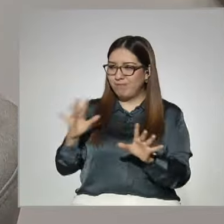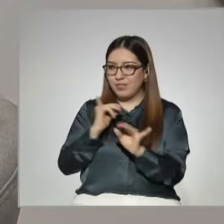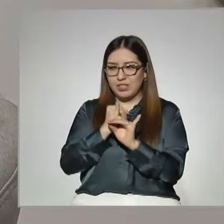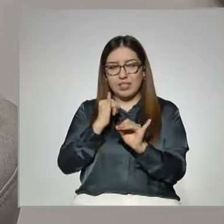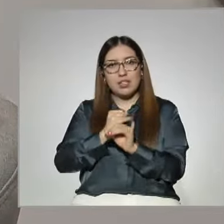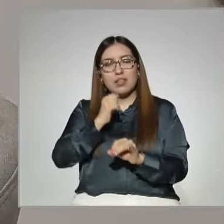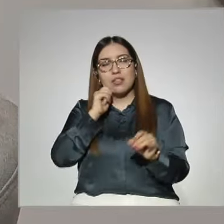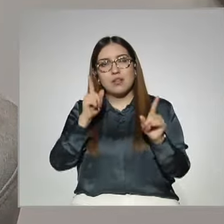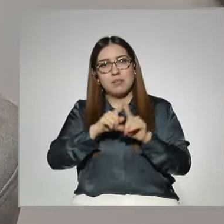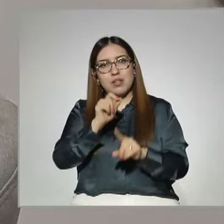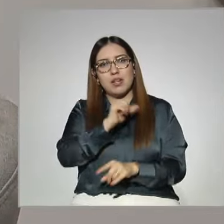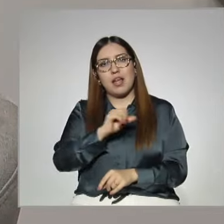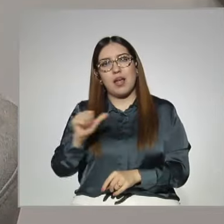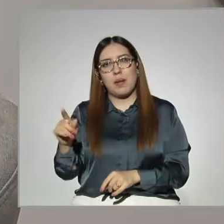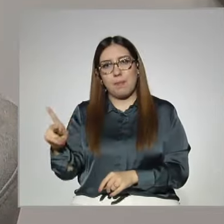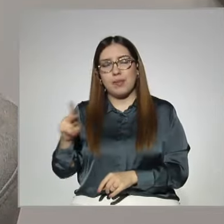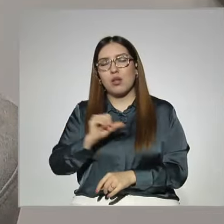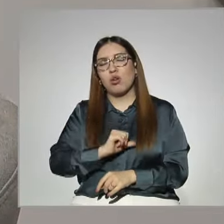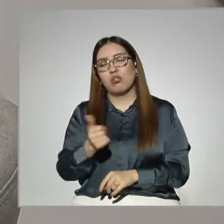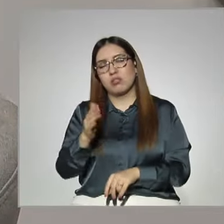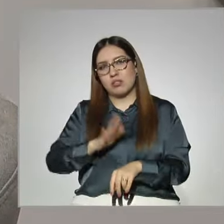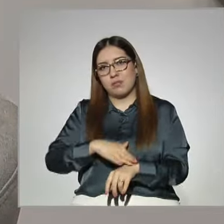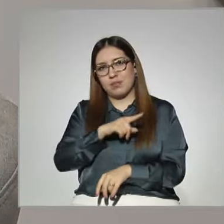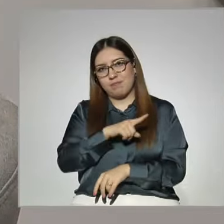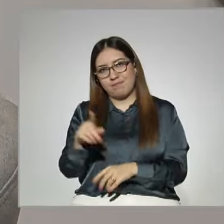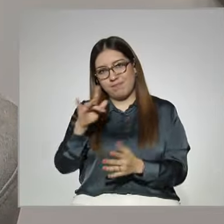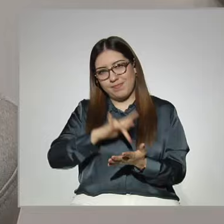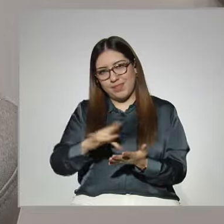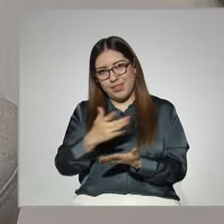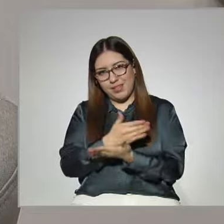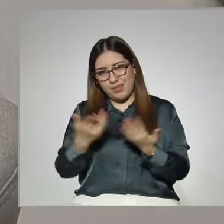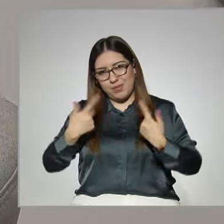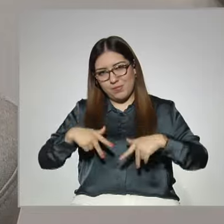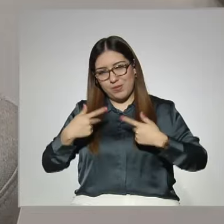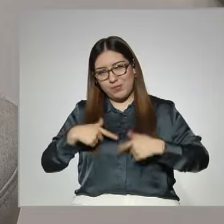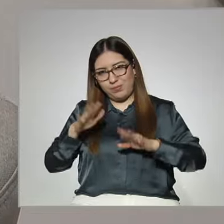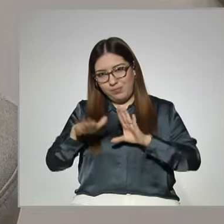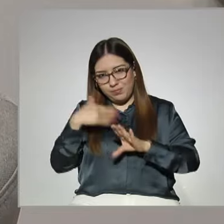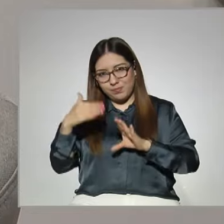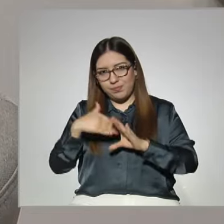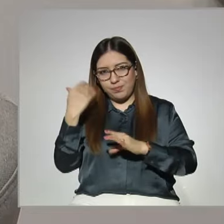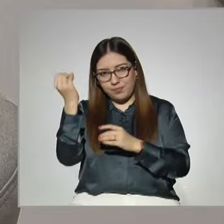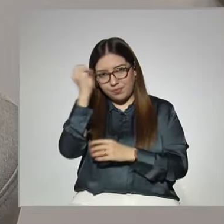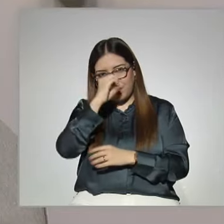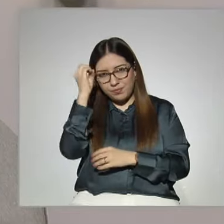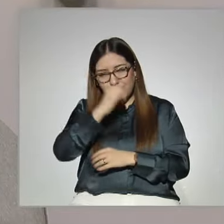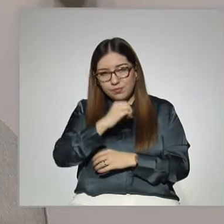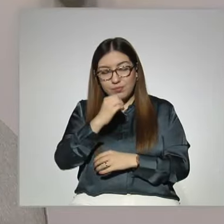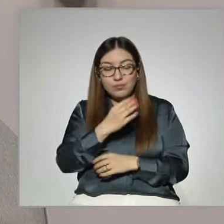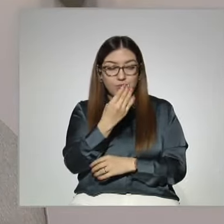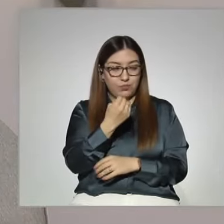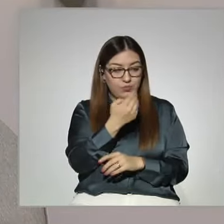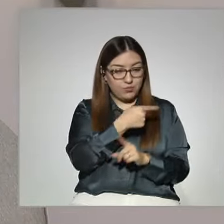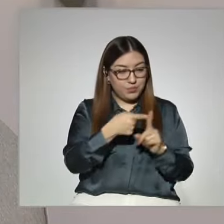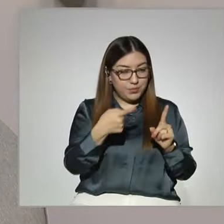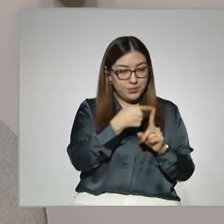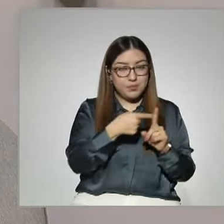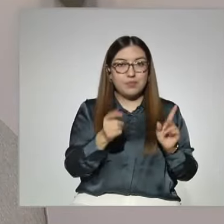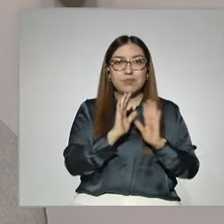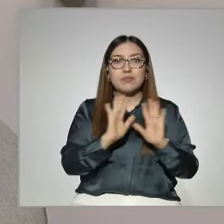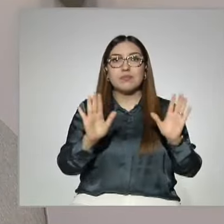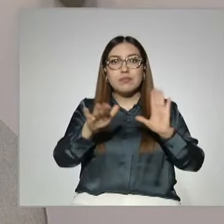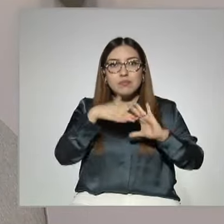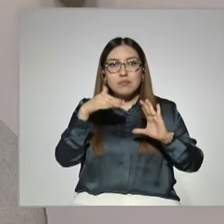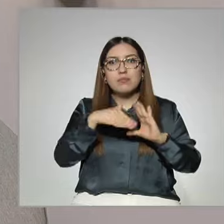y en la aplicación donde se más también lo pueden ver y agradecer a todas las personas por su testimonio, la verdad. Desde las nueve y media estuvimos recibiendo su